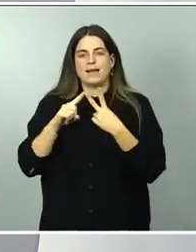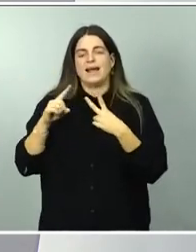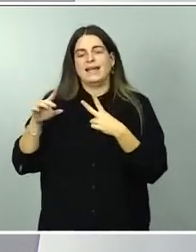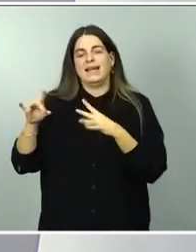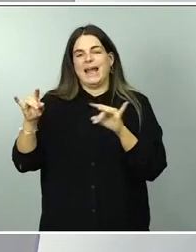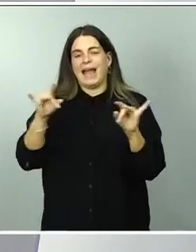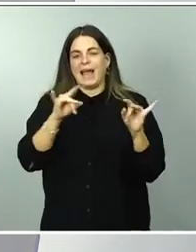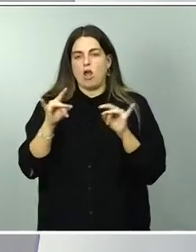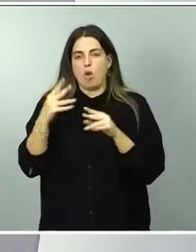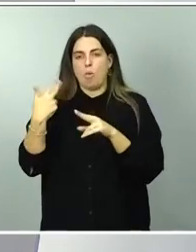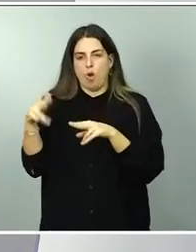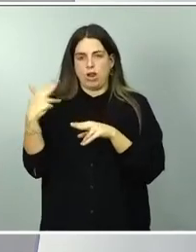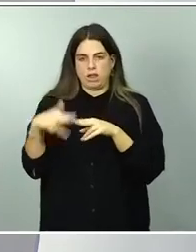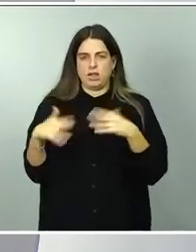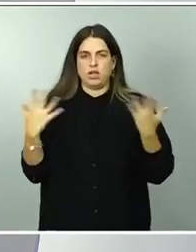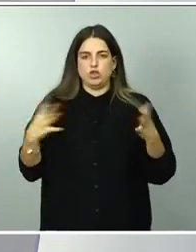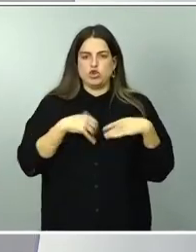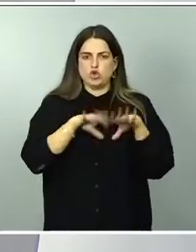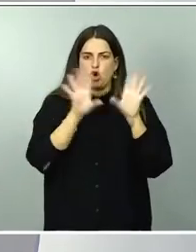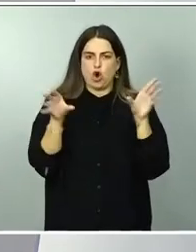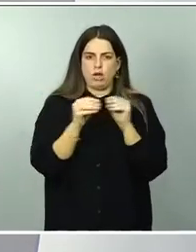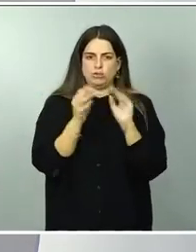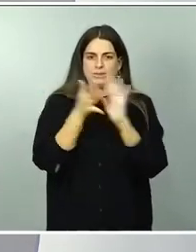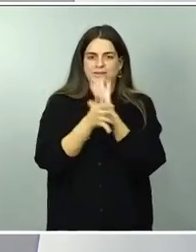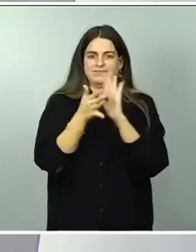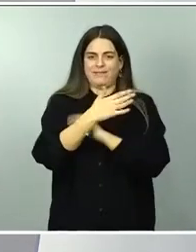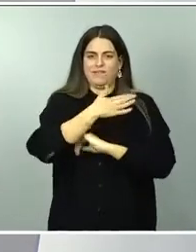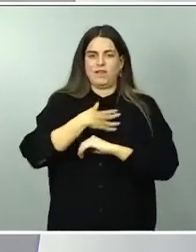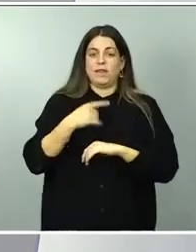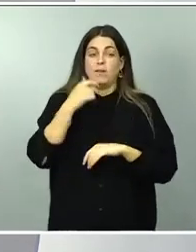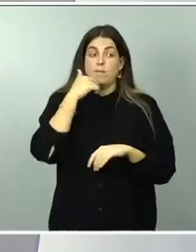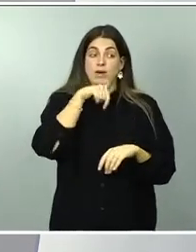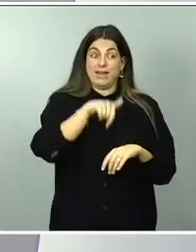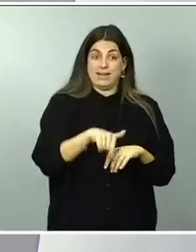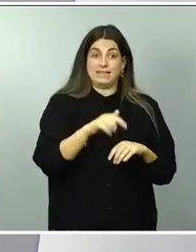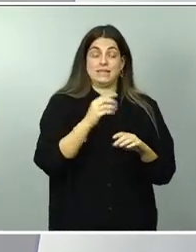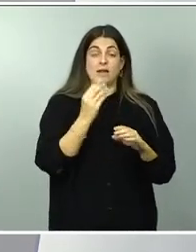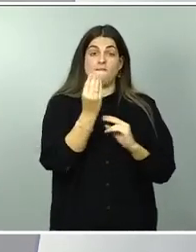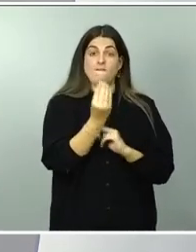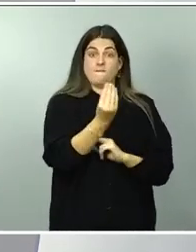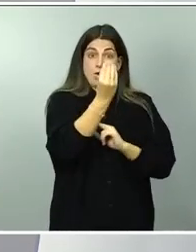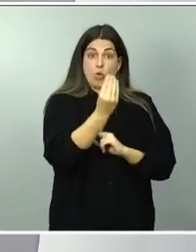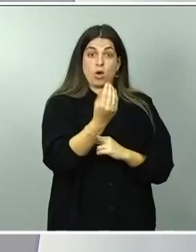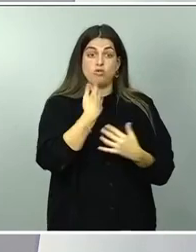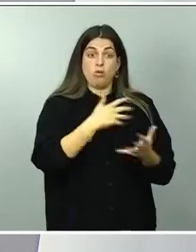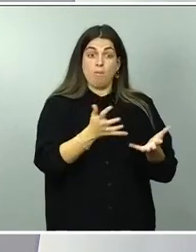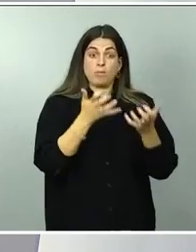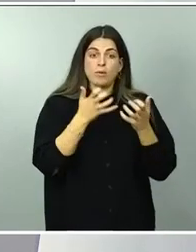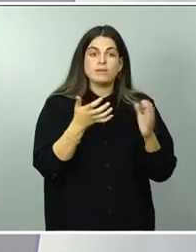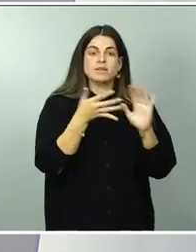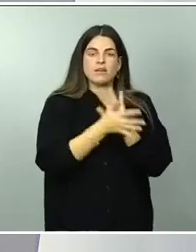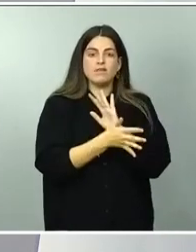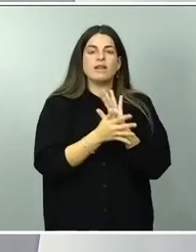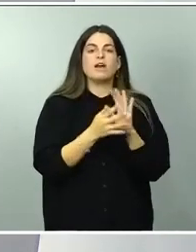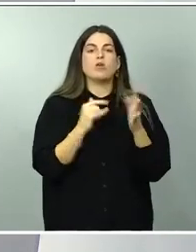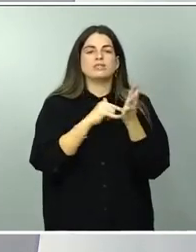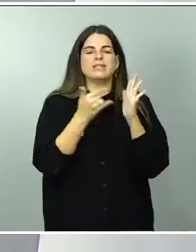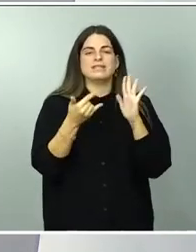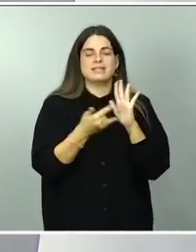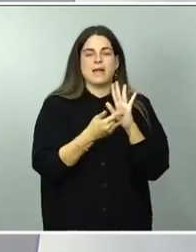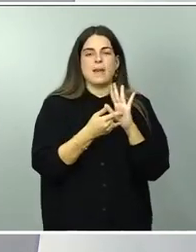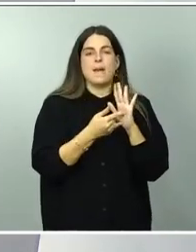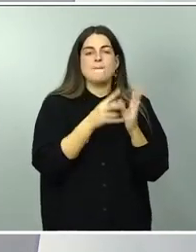brevemente explicar que la aprobación de esta figura permite tener un sistema tributario más justo, más